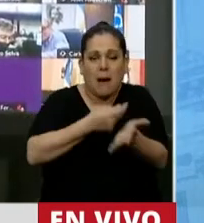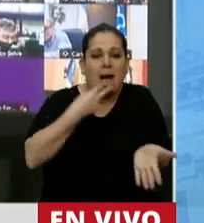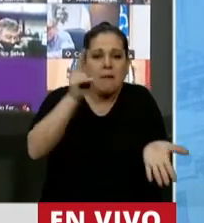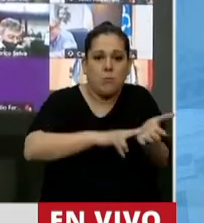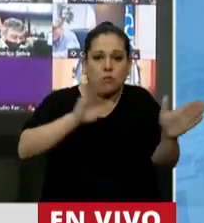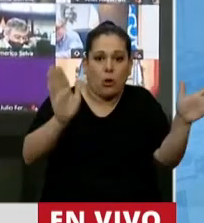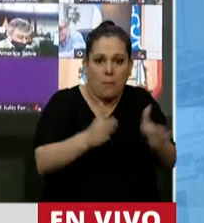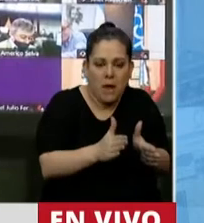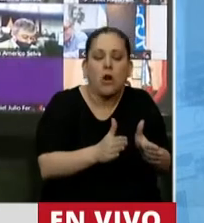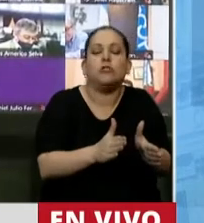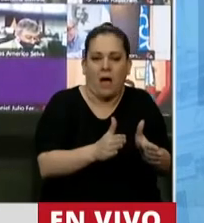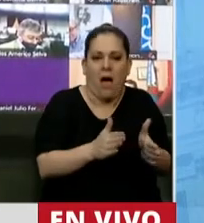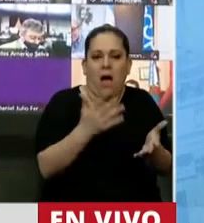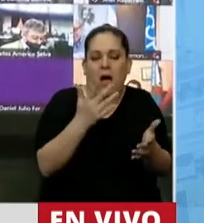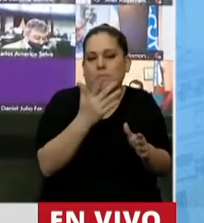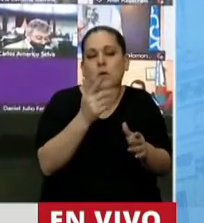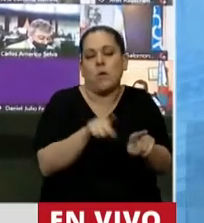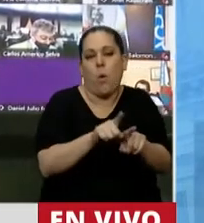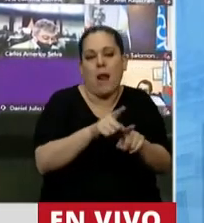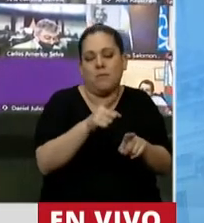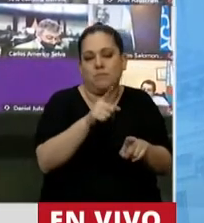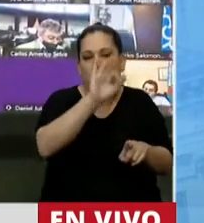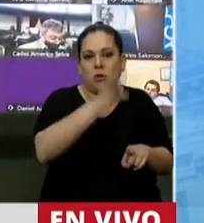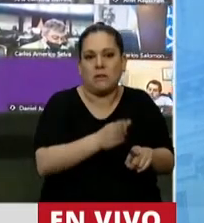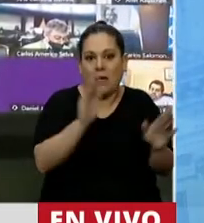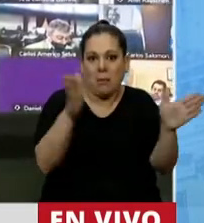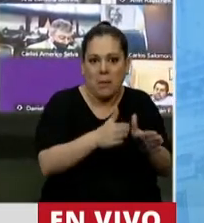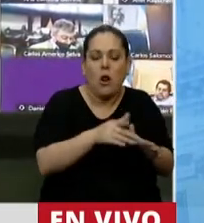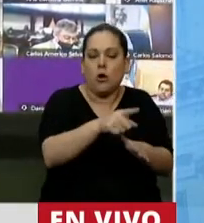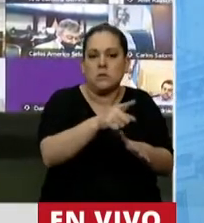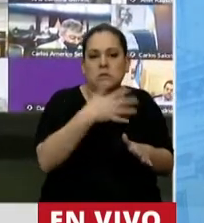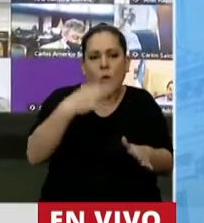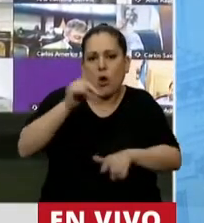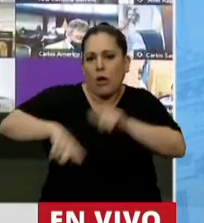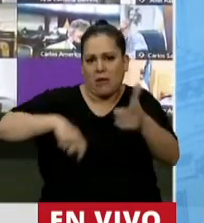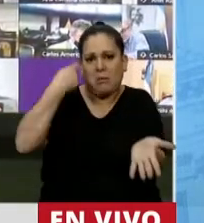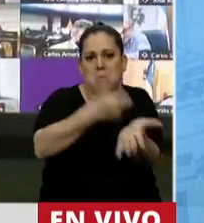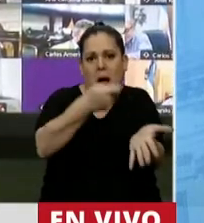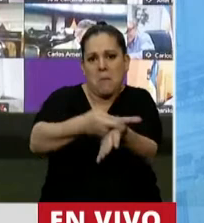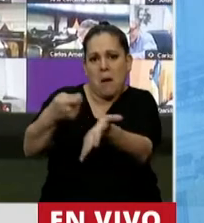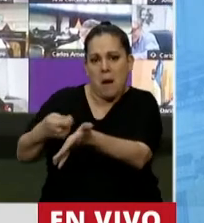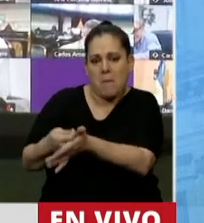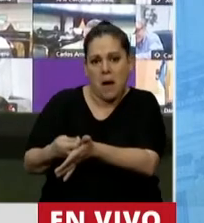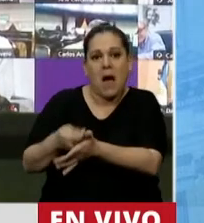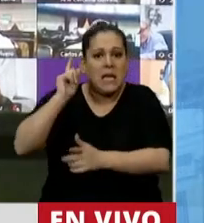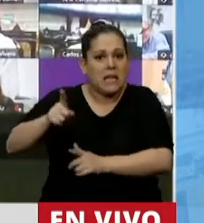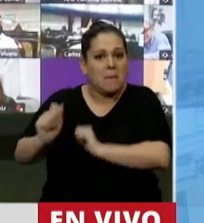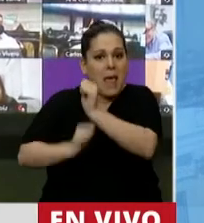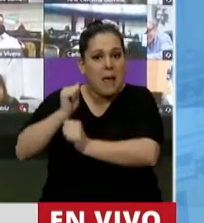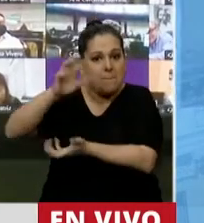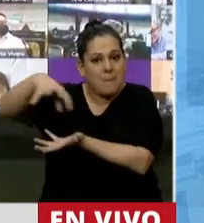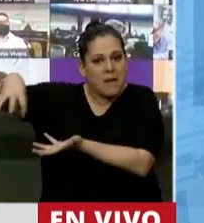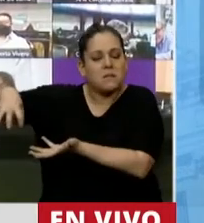gente lo va a pagar y seguramente habrá más empresarios dispuestos a generar